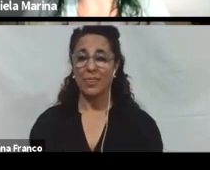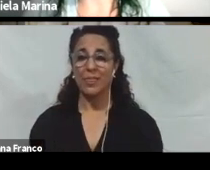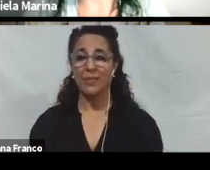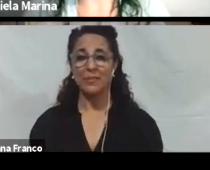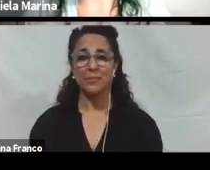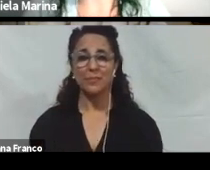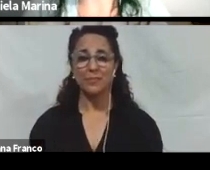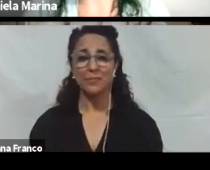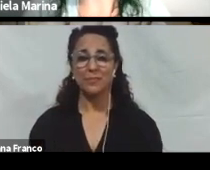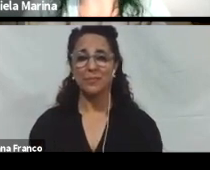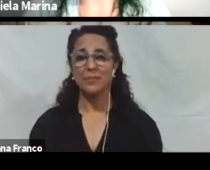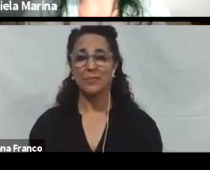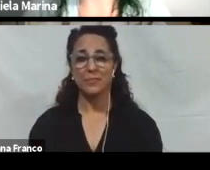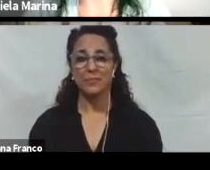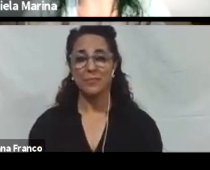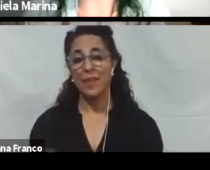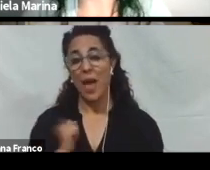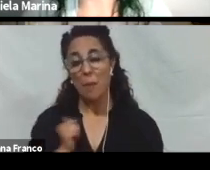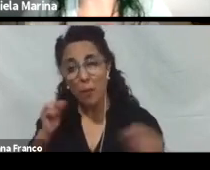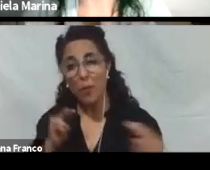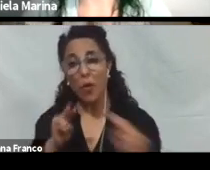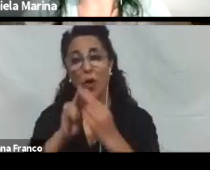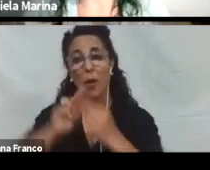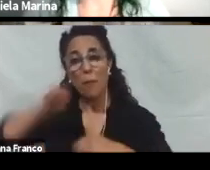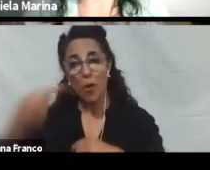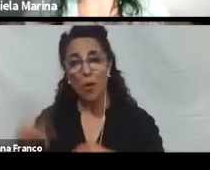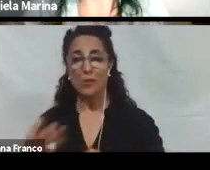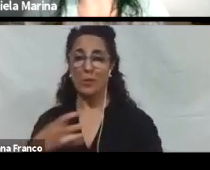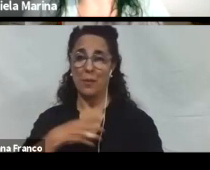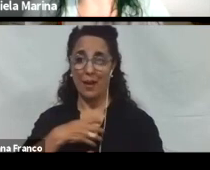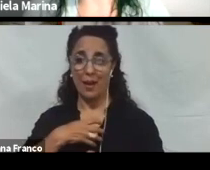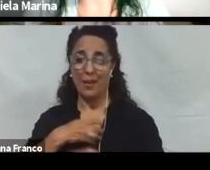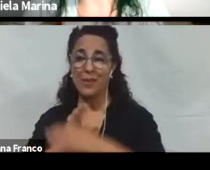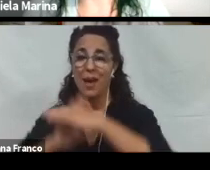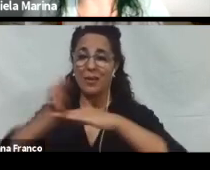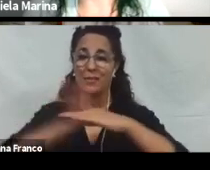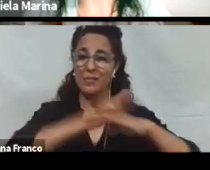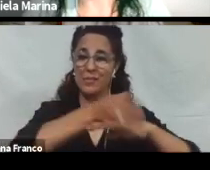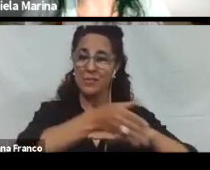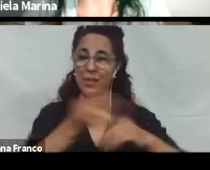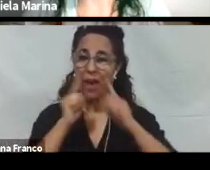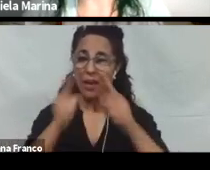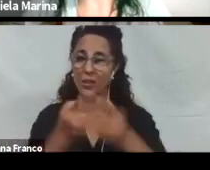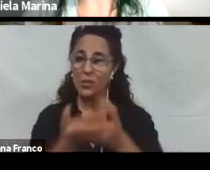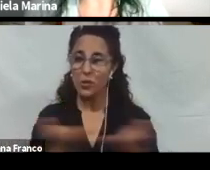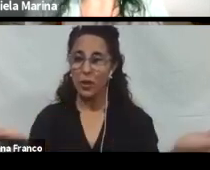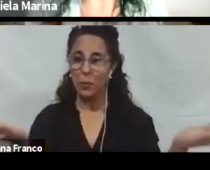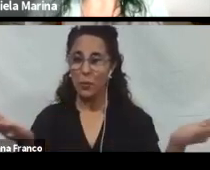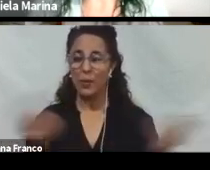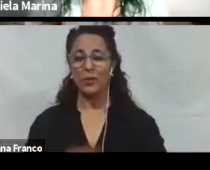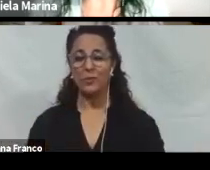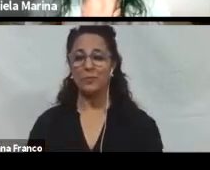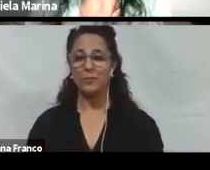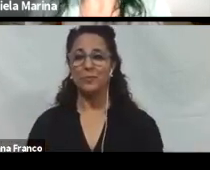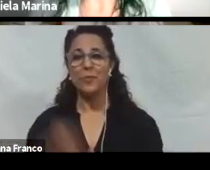esperamos vernos. La próxima clase. De accesibilidad. Atención al público. Miguel. Algo